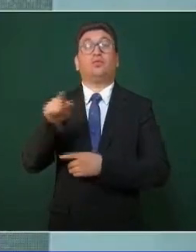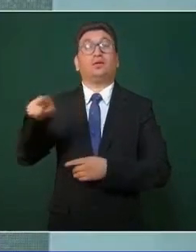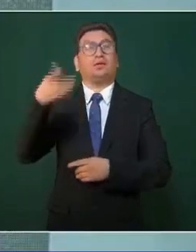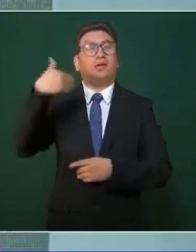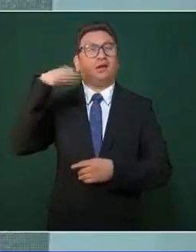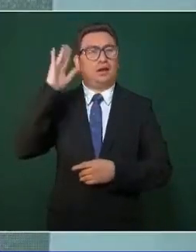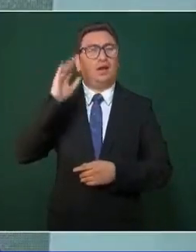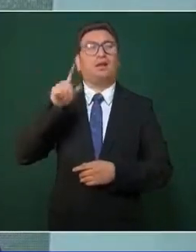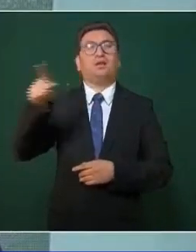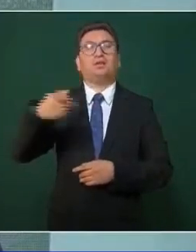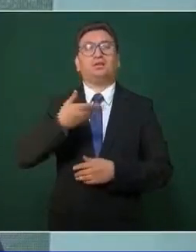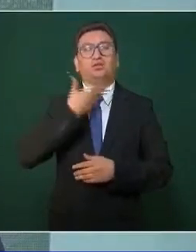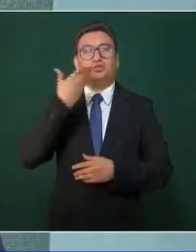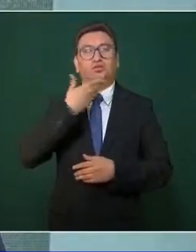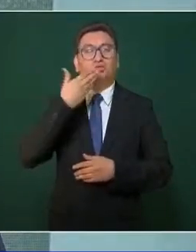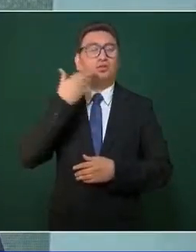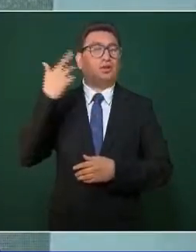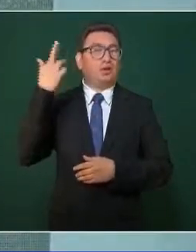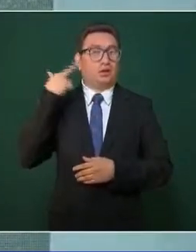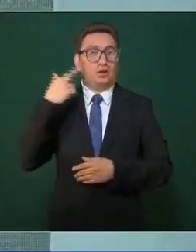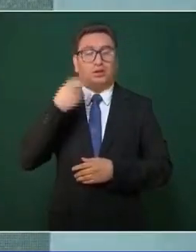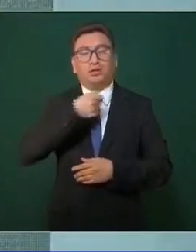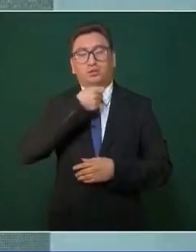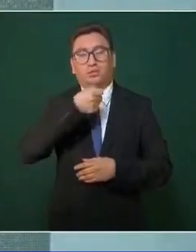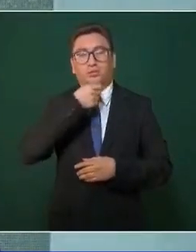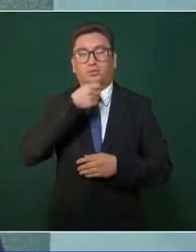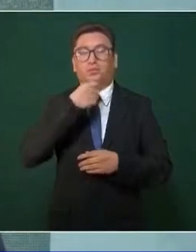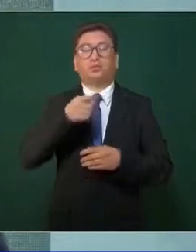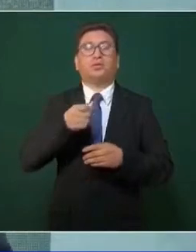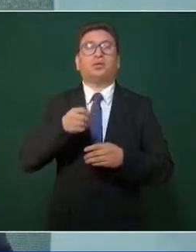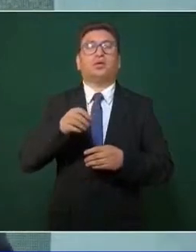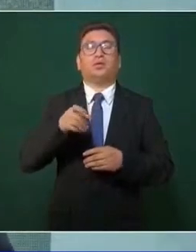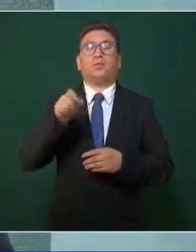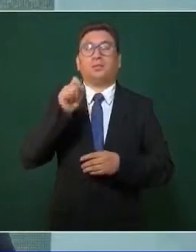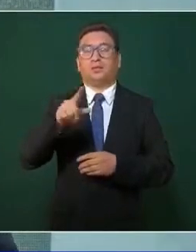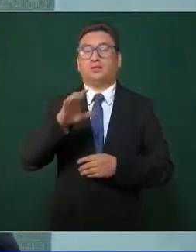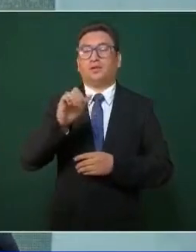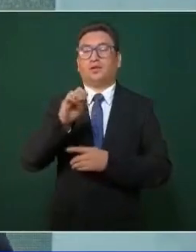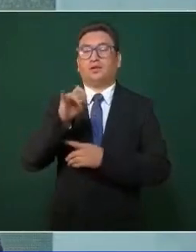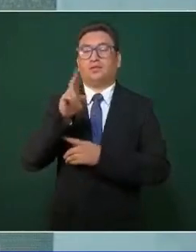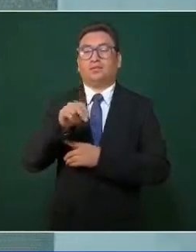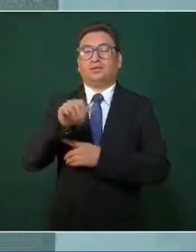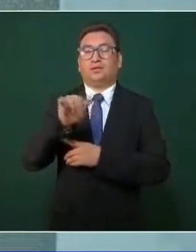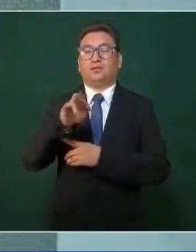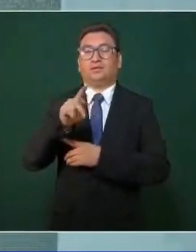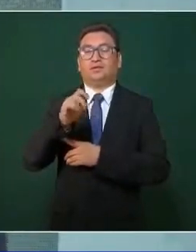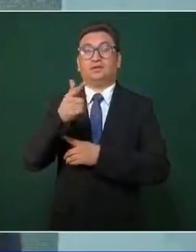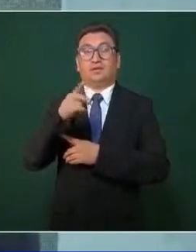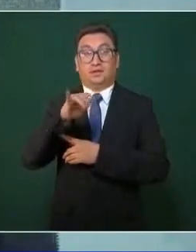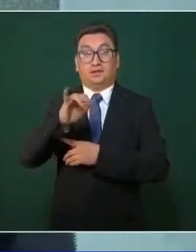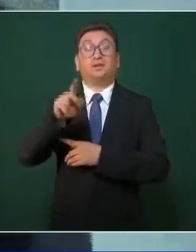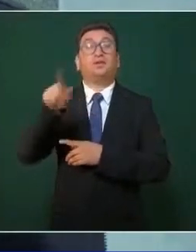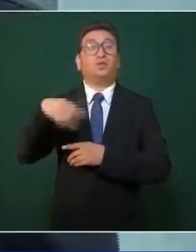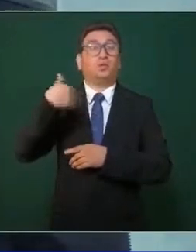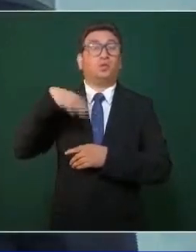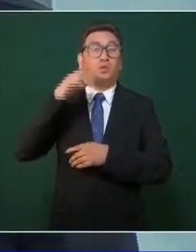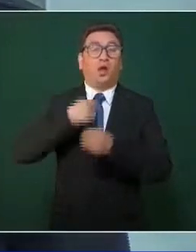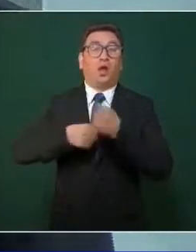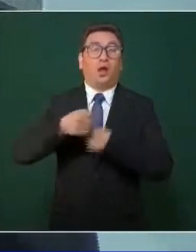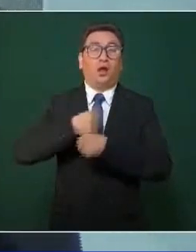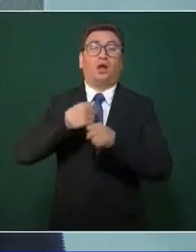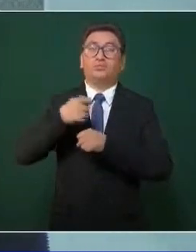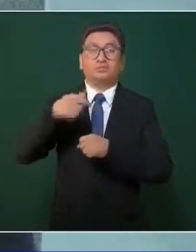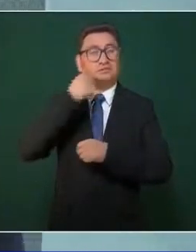comentarista de radio, ahí con Carmen Aristegui, que también engañó durante mucho tiempo,